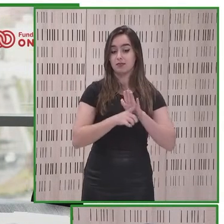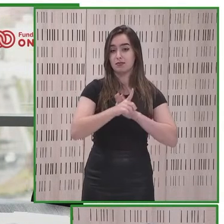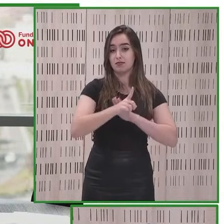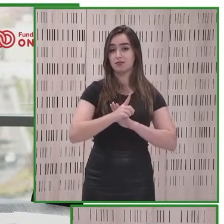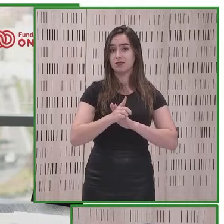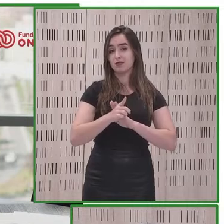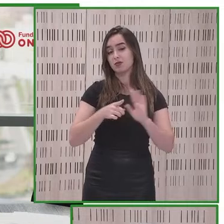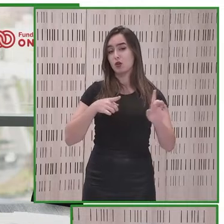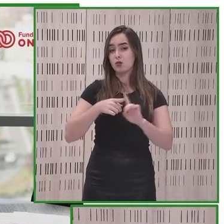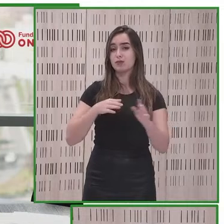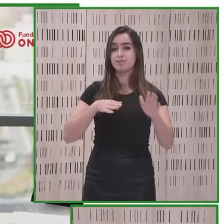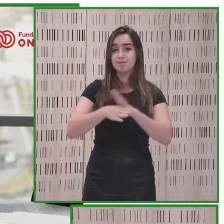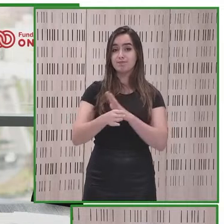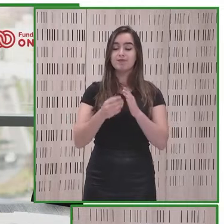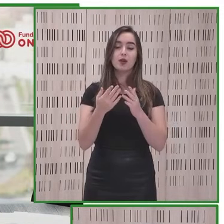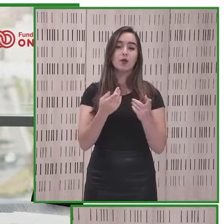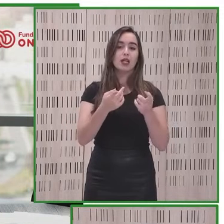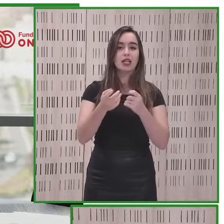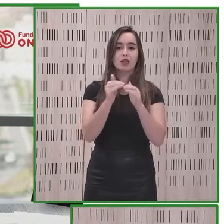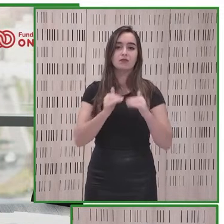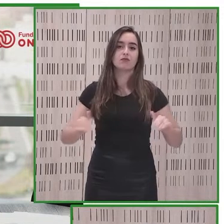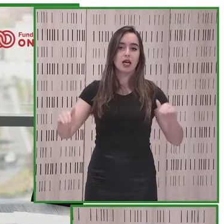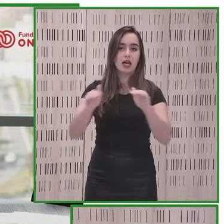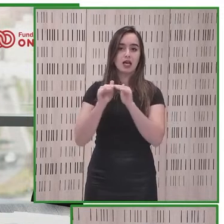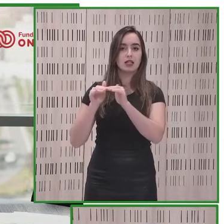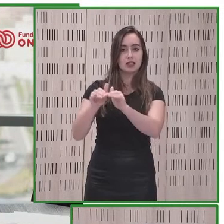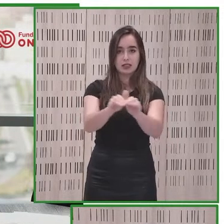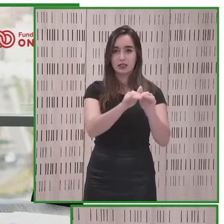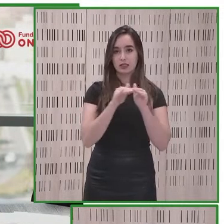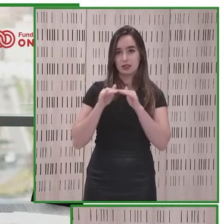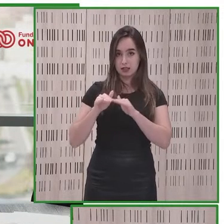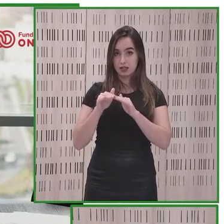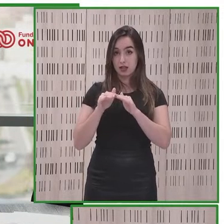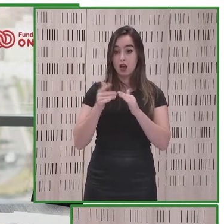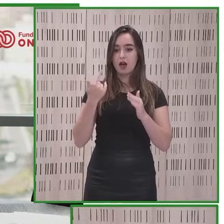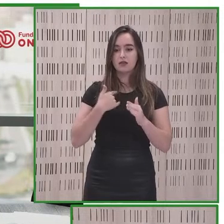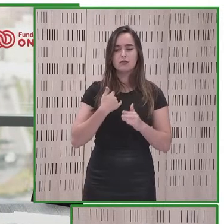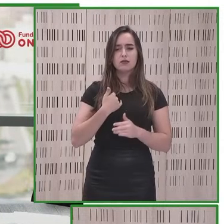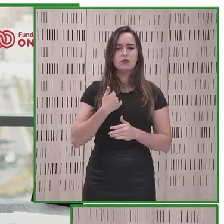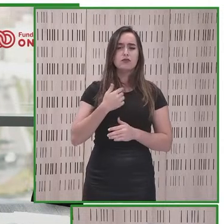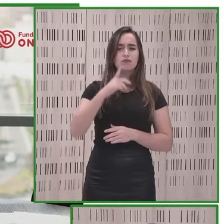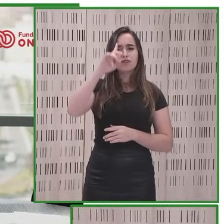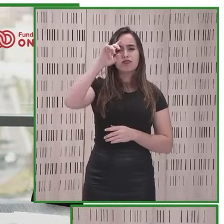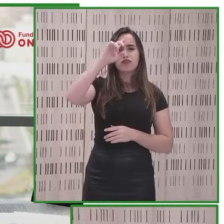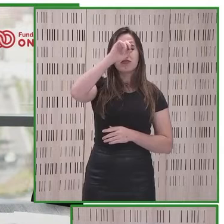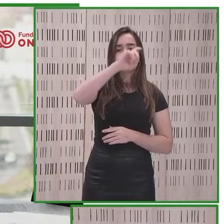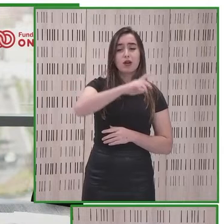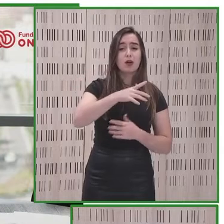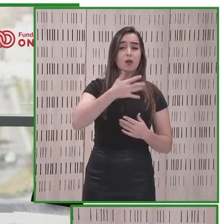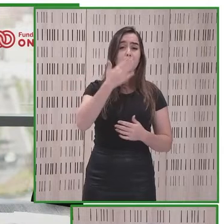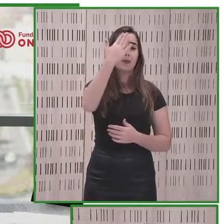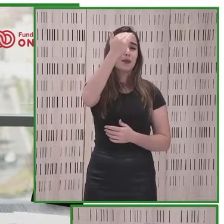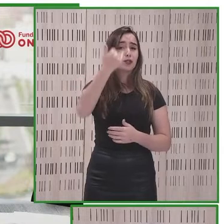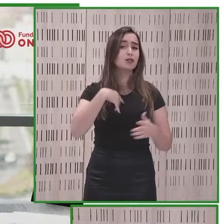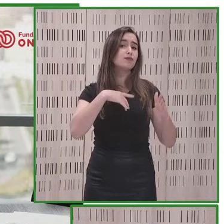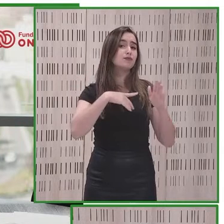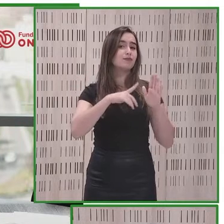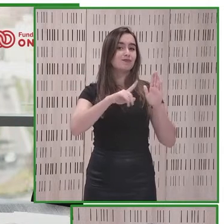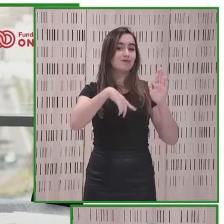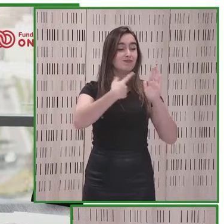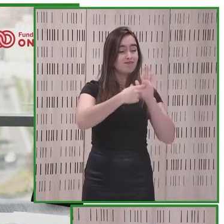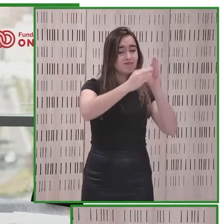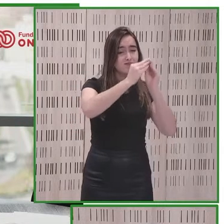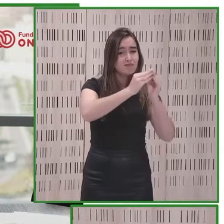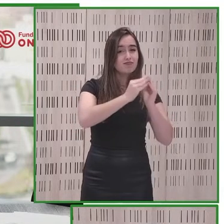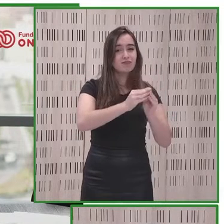accesibilidad, es la estandarización. Yo os digo aburridos y tediosos porque hacer una norma, os aseguro que no es nada divertido, es